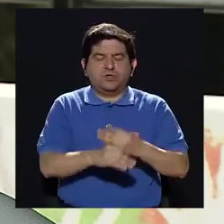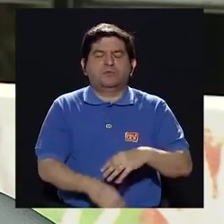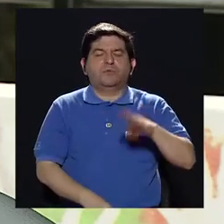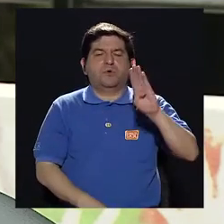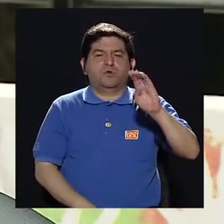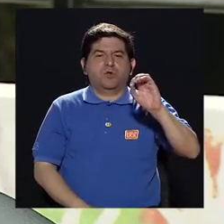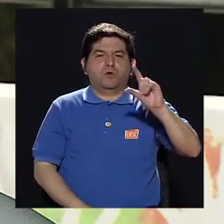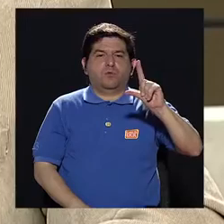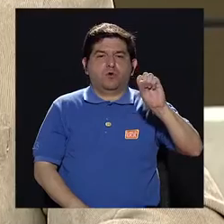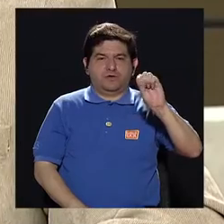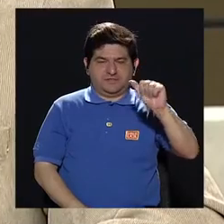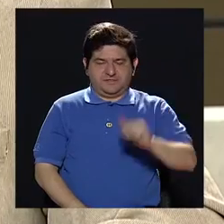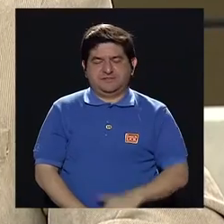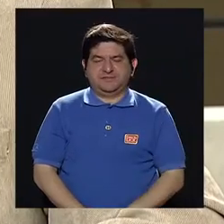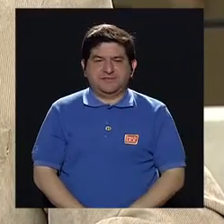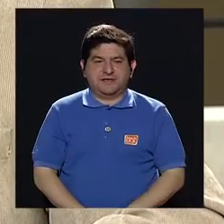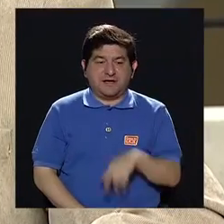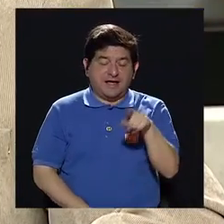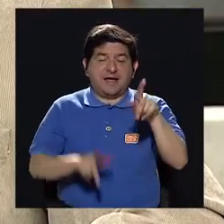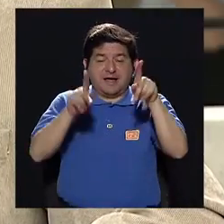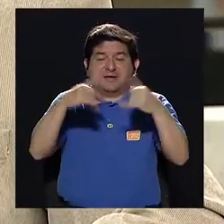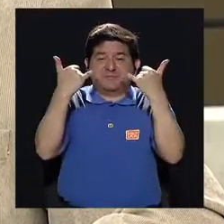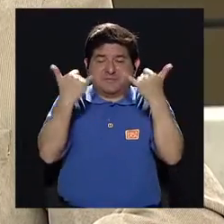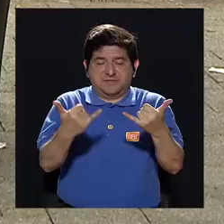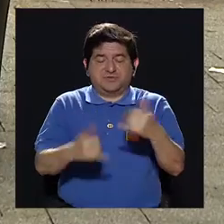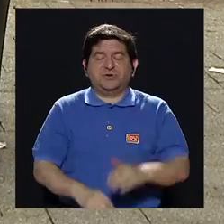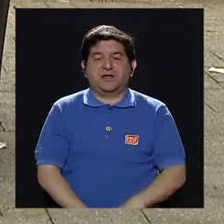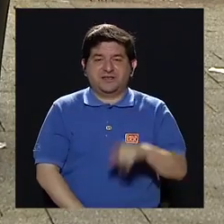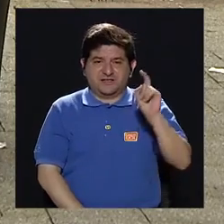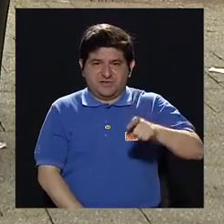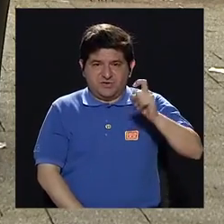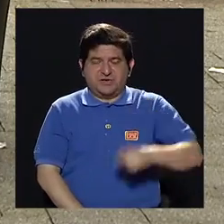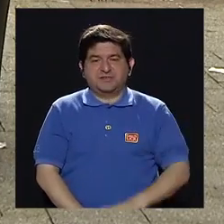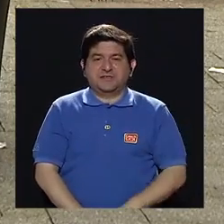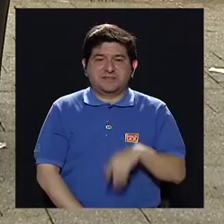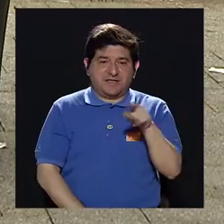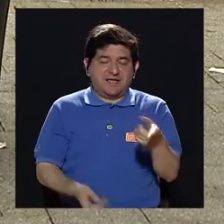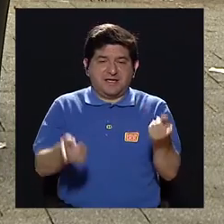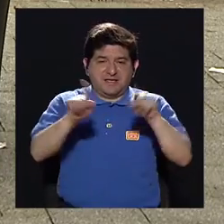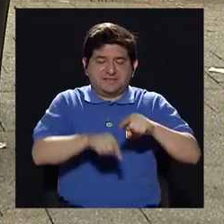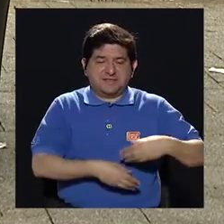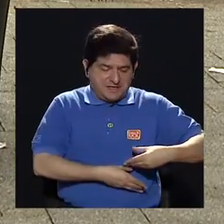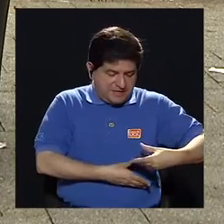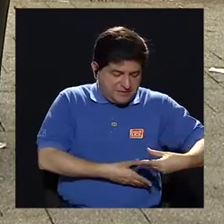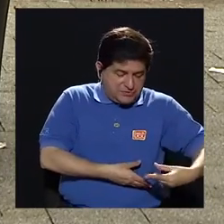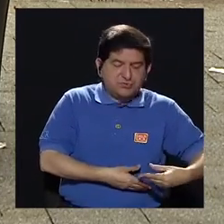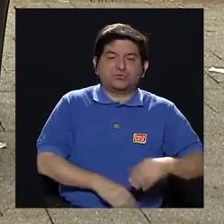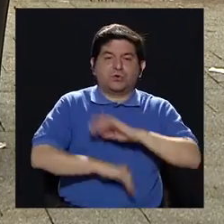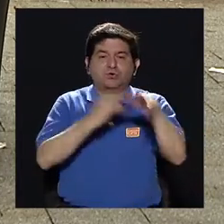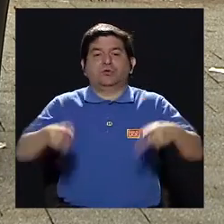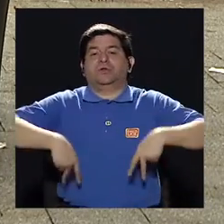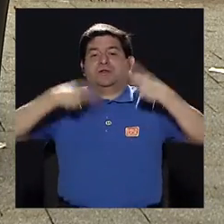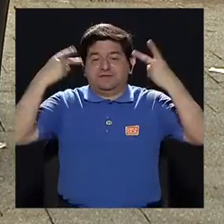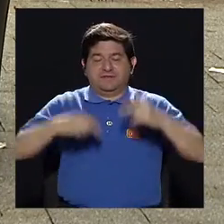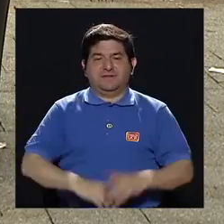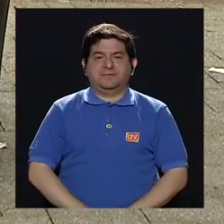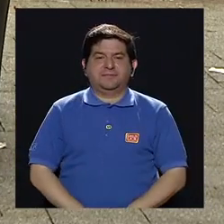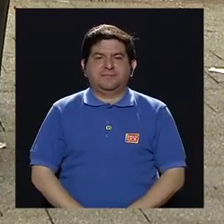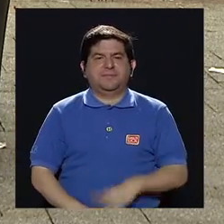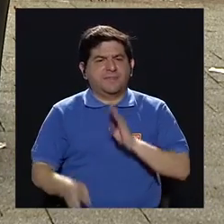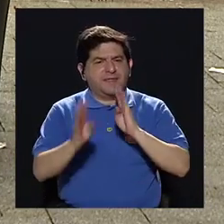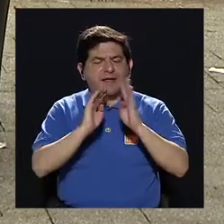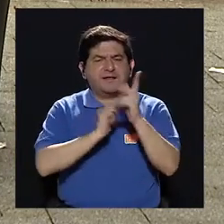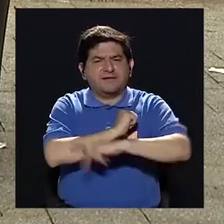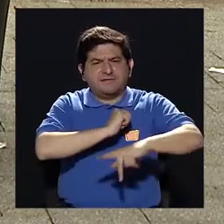¿verdad?, una ostomía. Entonces sería que ya el paciente cargue con una ostomía de por vida. Ana, cuando